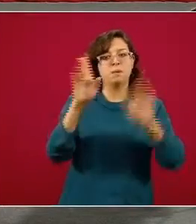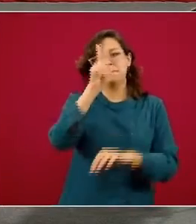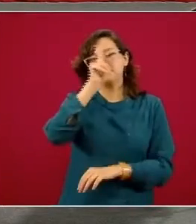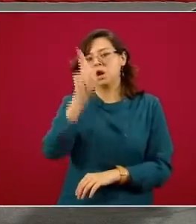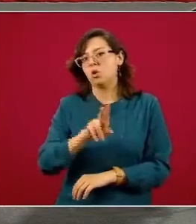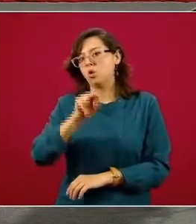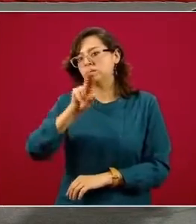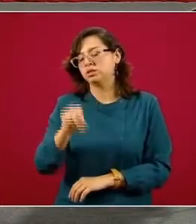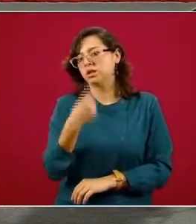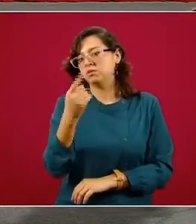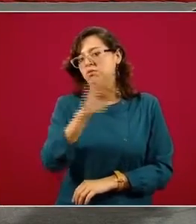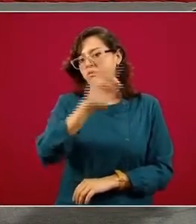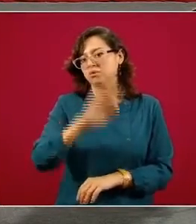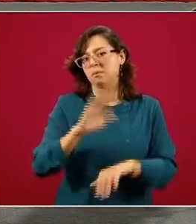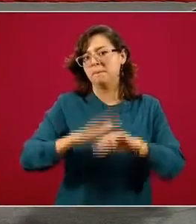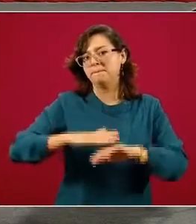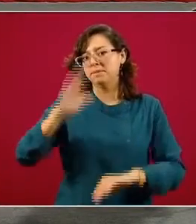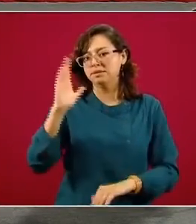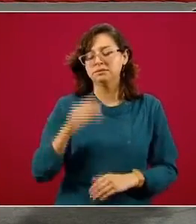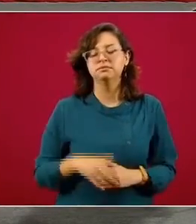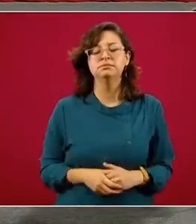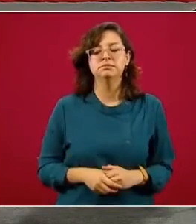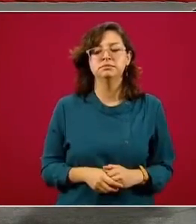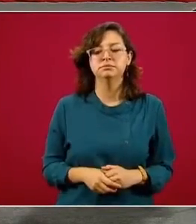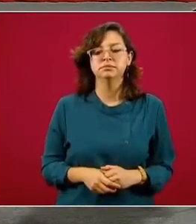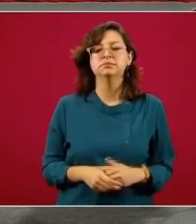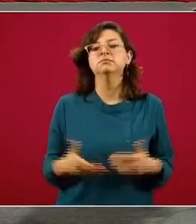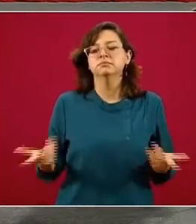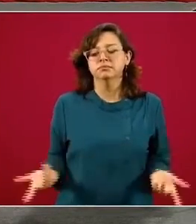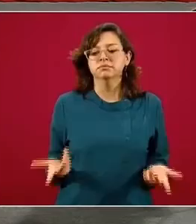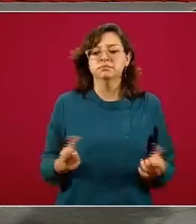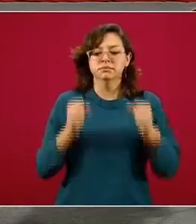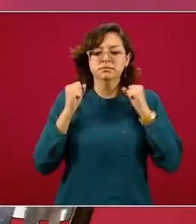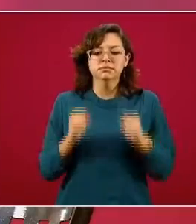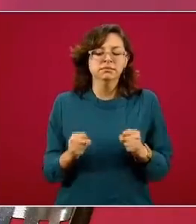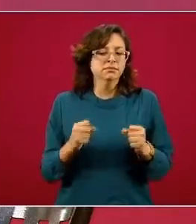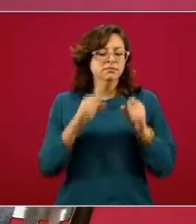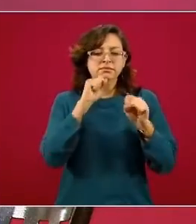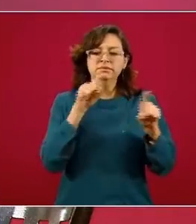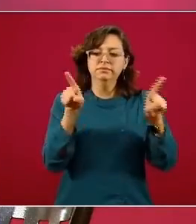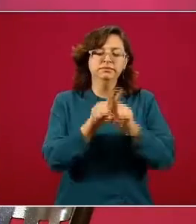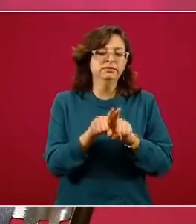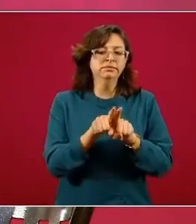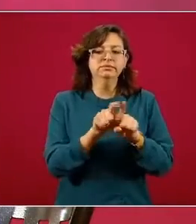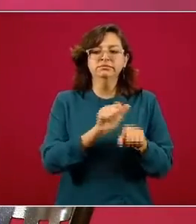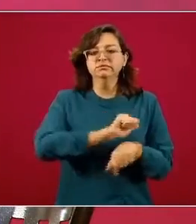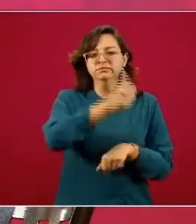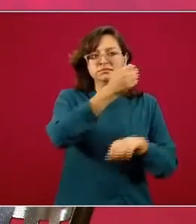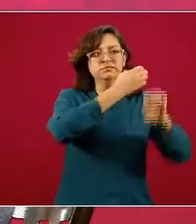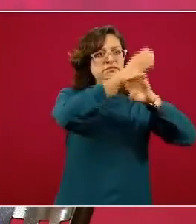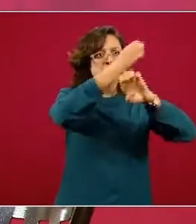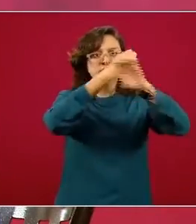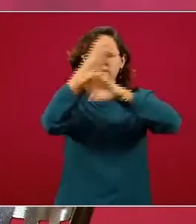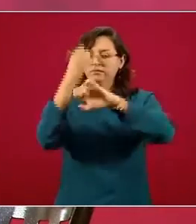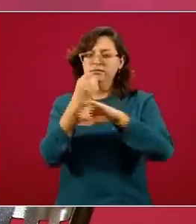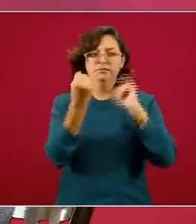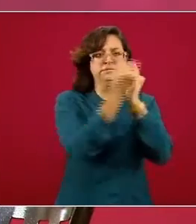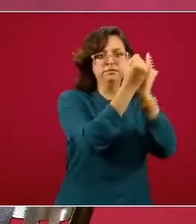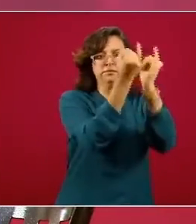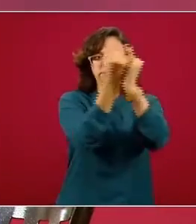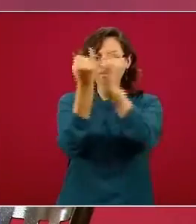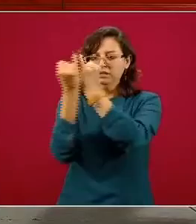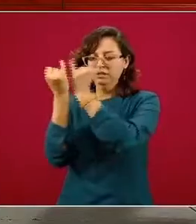medidas de la Jornada Nacional de Sana Distancia. Y seguramente en una proporción semejante, ocurrió en las demás entidades federativas,